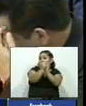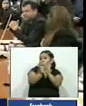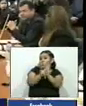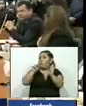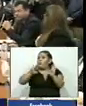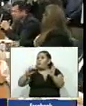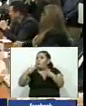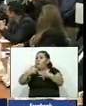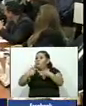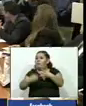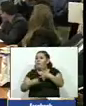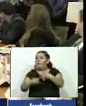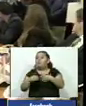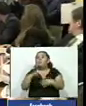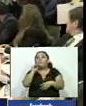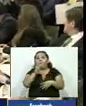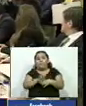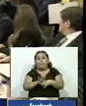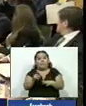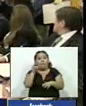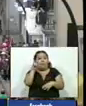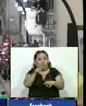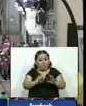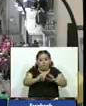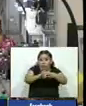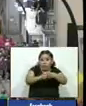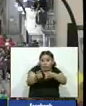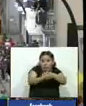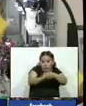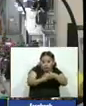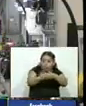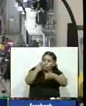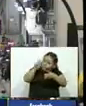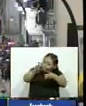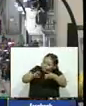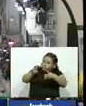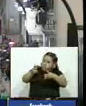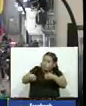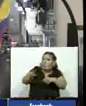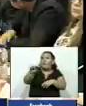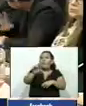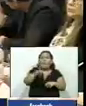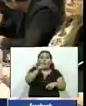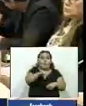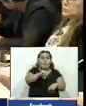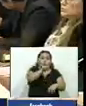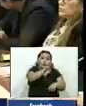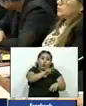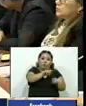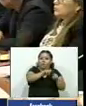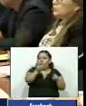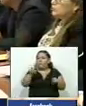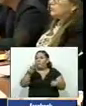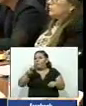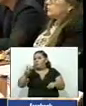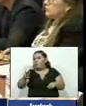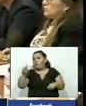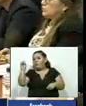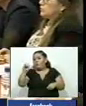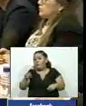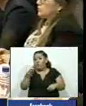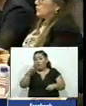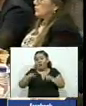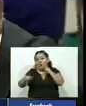penal Una comisión especial de la asamblea nacional investiga lo sucedido en Ecuador del 2 al 12 de octubre donde el ex jefe del comando